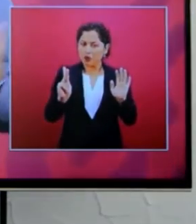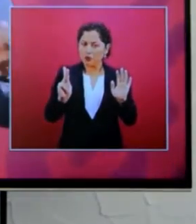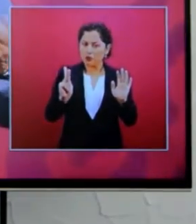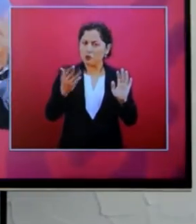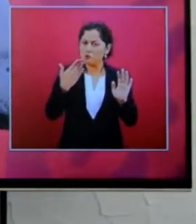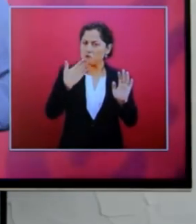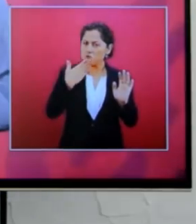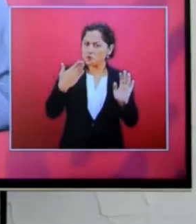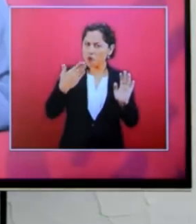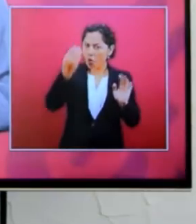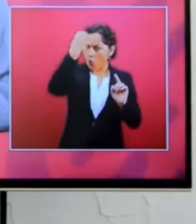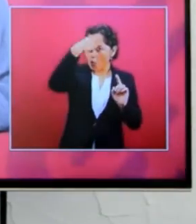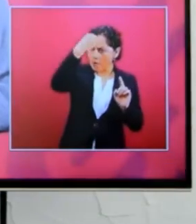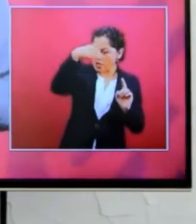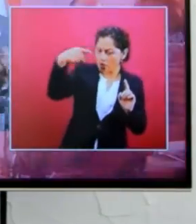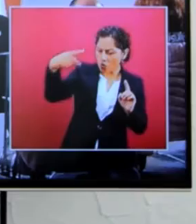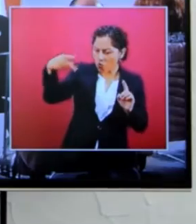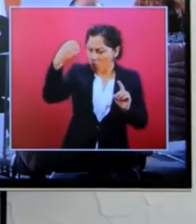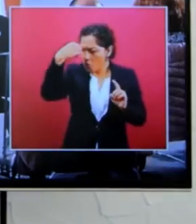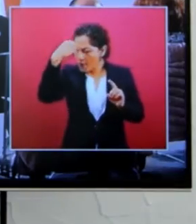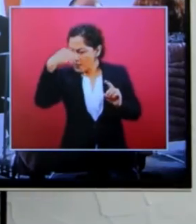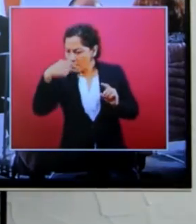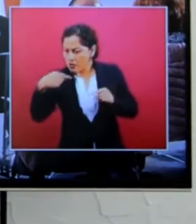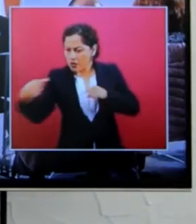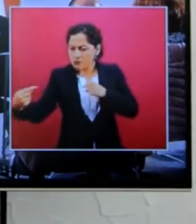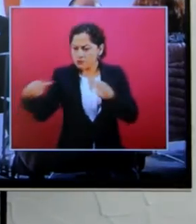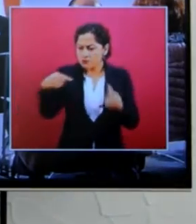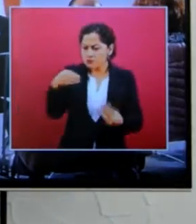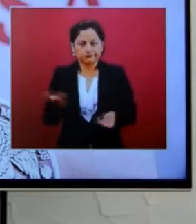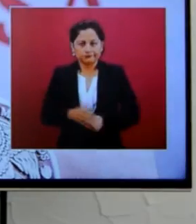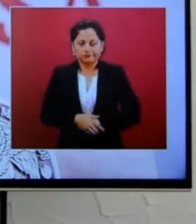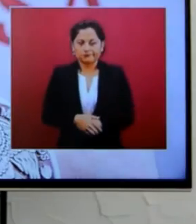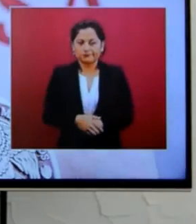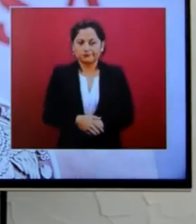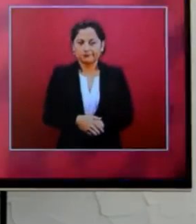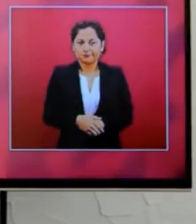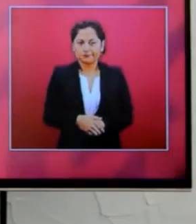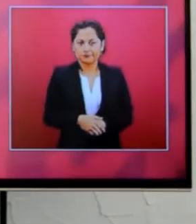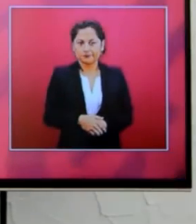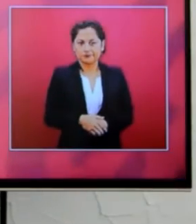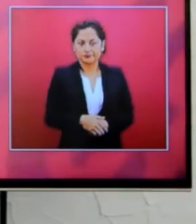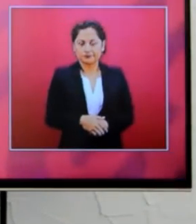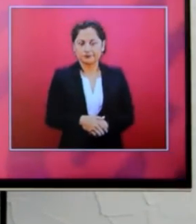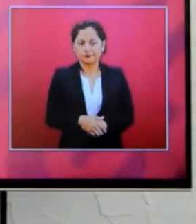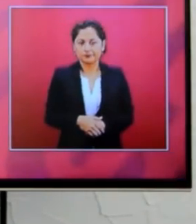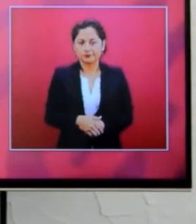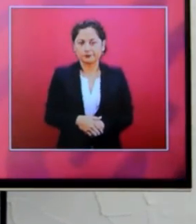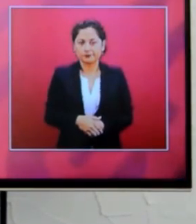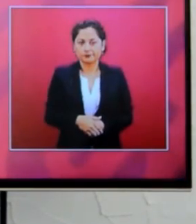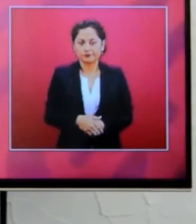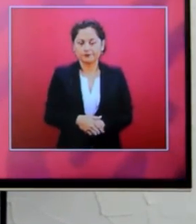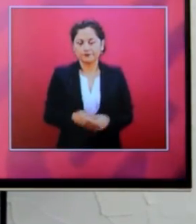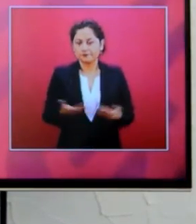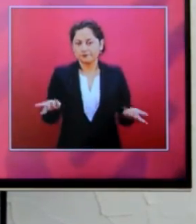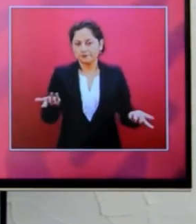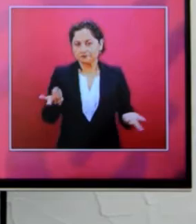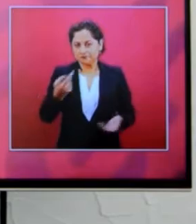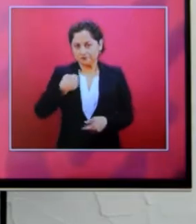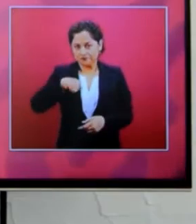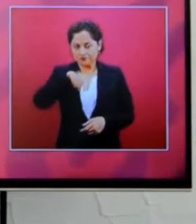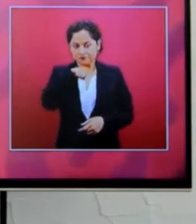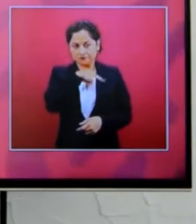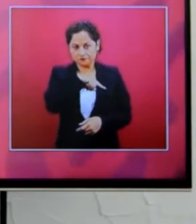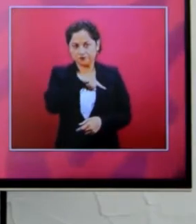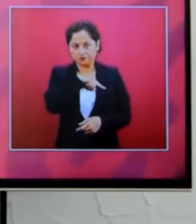presidente abre la sesión de preguntas y respuestas y le da la palabra a Carlos Pozos y ha servido como una especie de